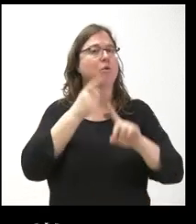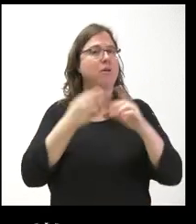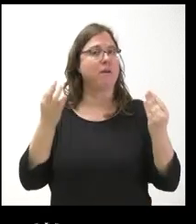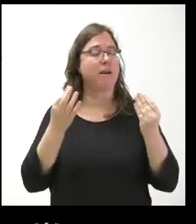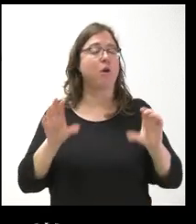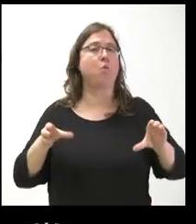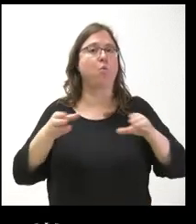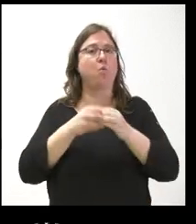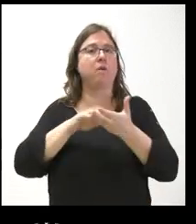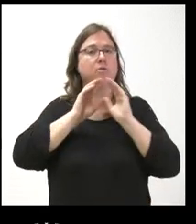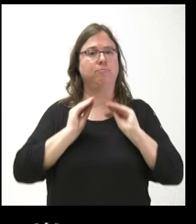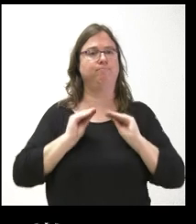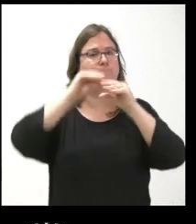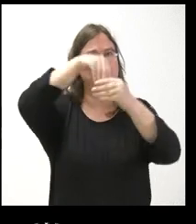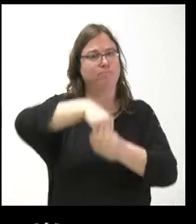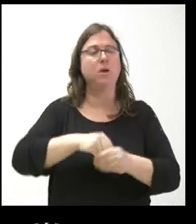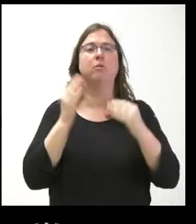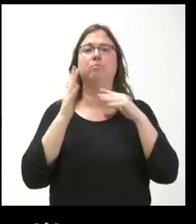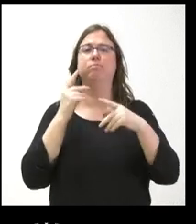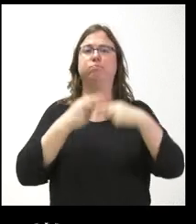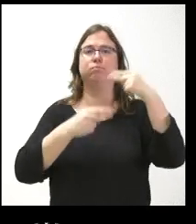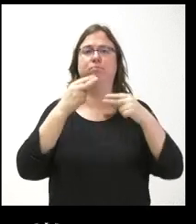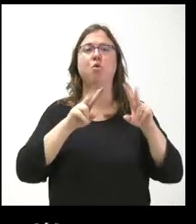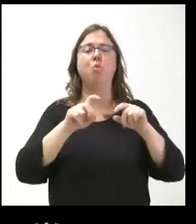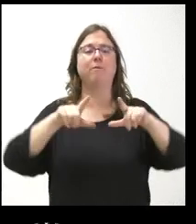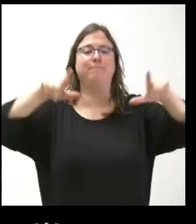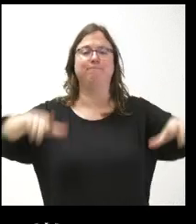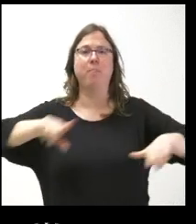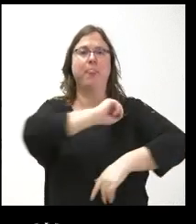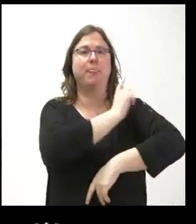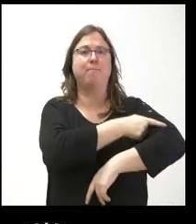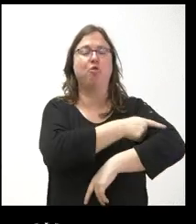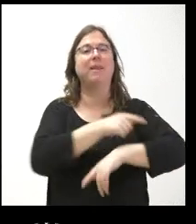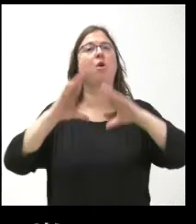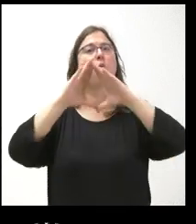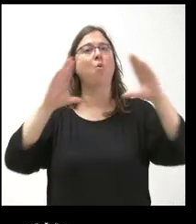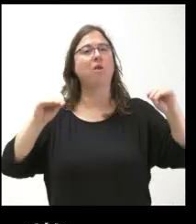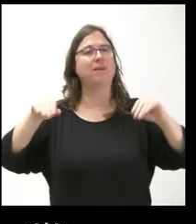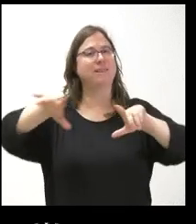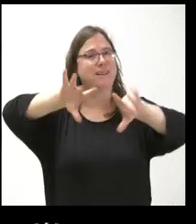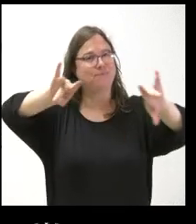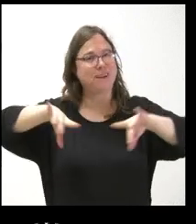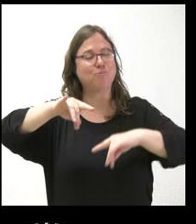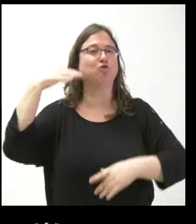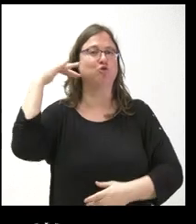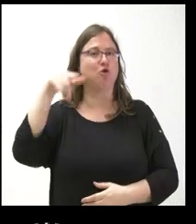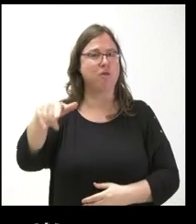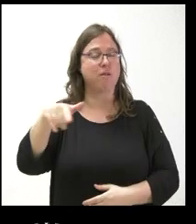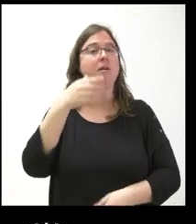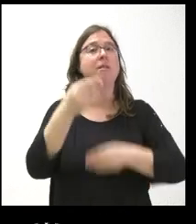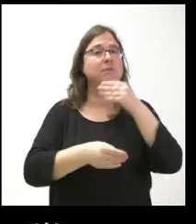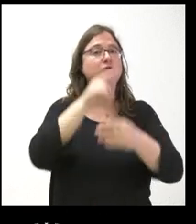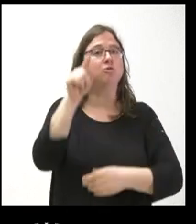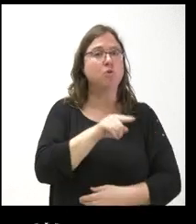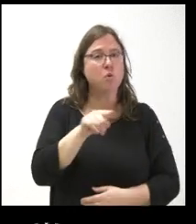involucre en la construcción de una nueva infraestructura deportiva en el campus de Soria. Y si ha sido así, no sé si están